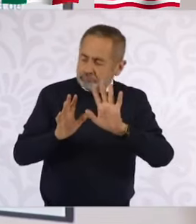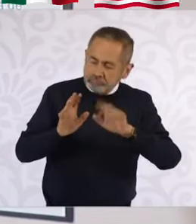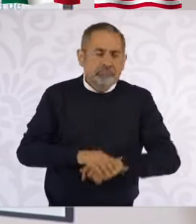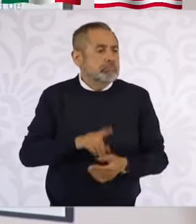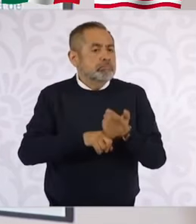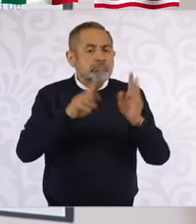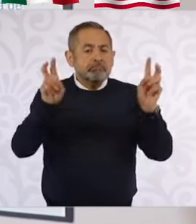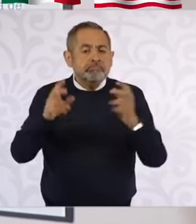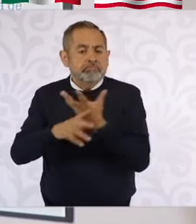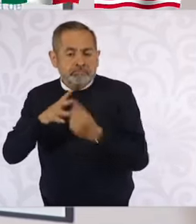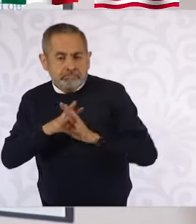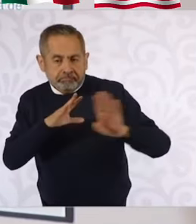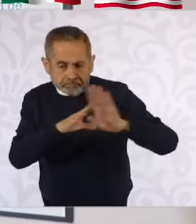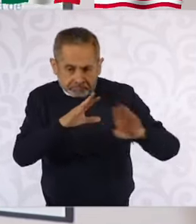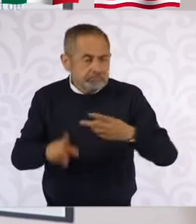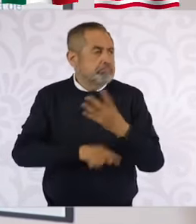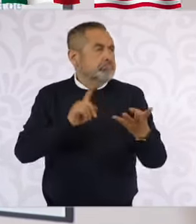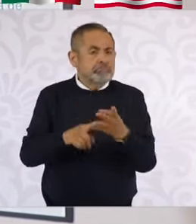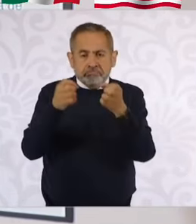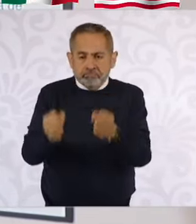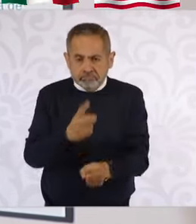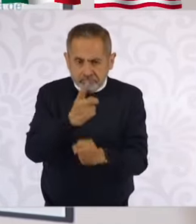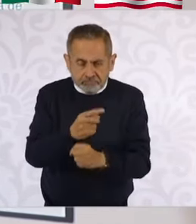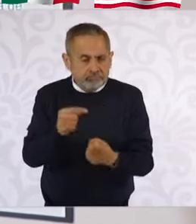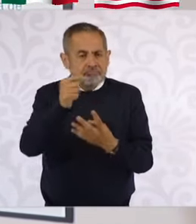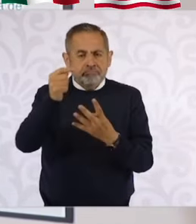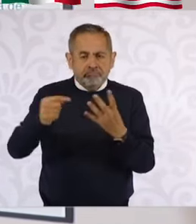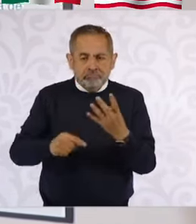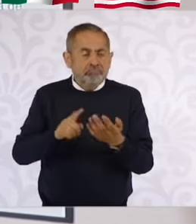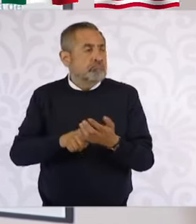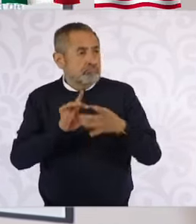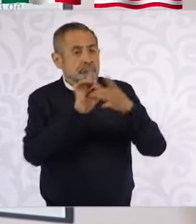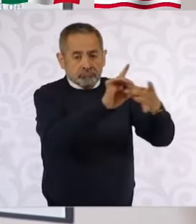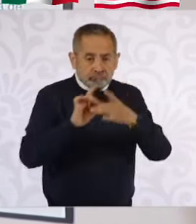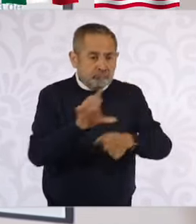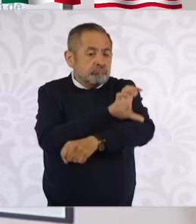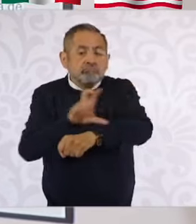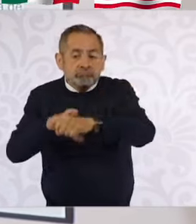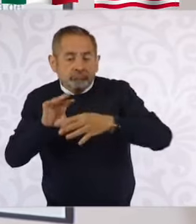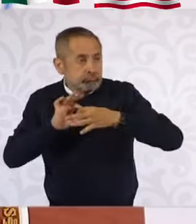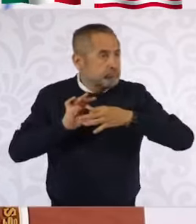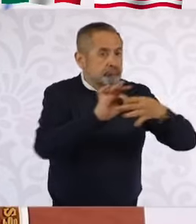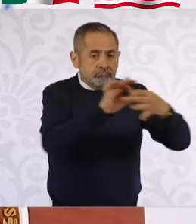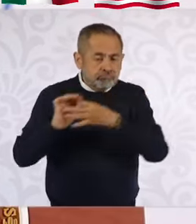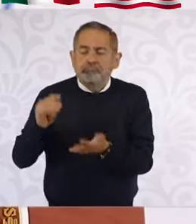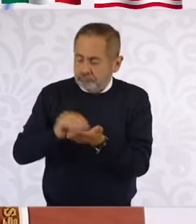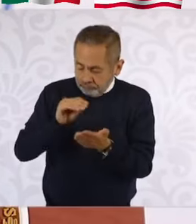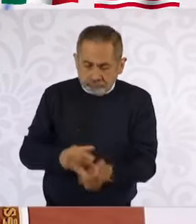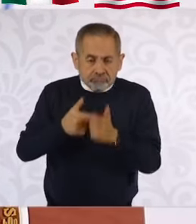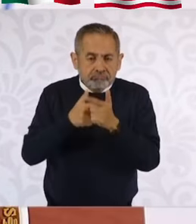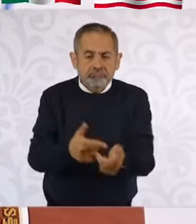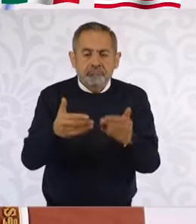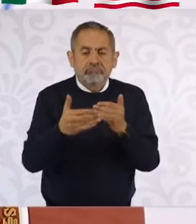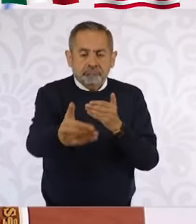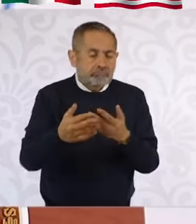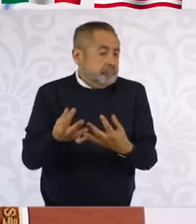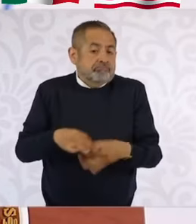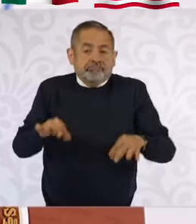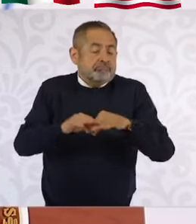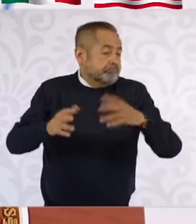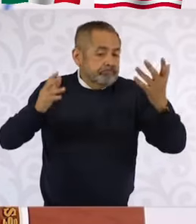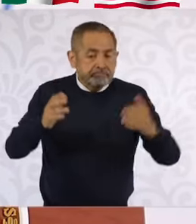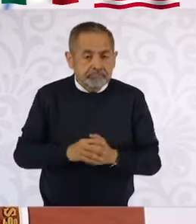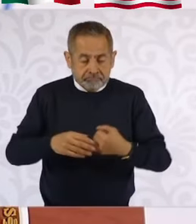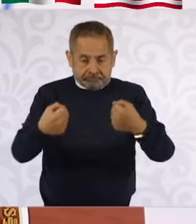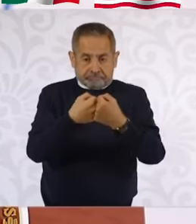migración, seguridad, hay coordinación y va a seguir habiendo coordinación. Porque es muy importante, porque tenemos